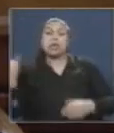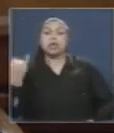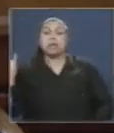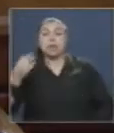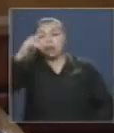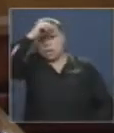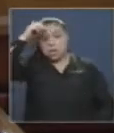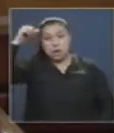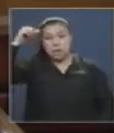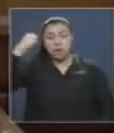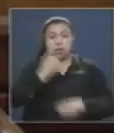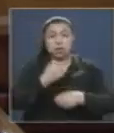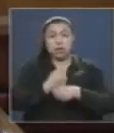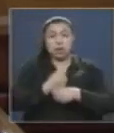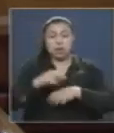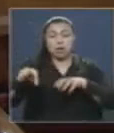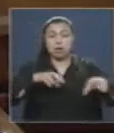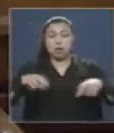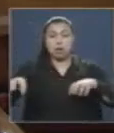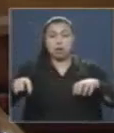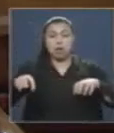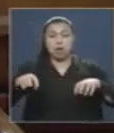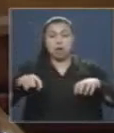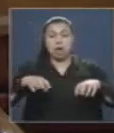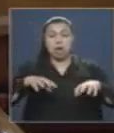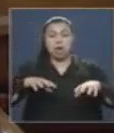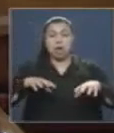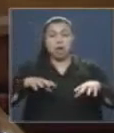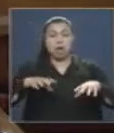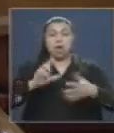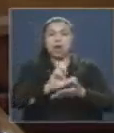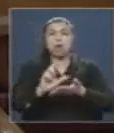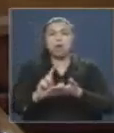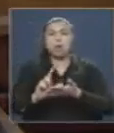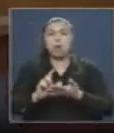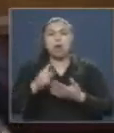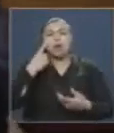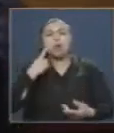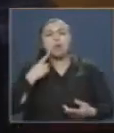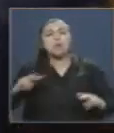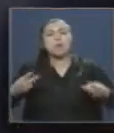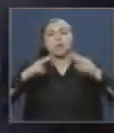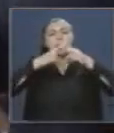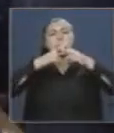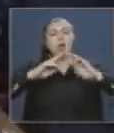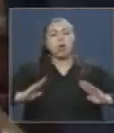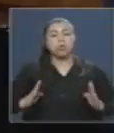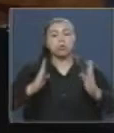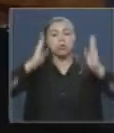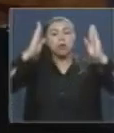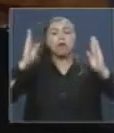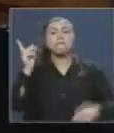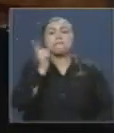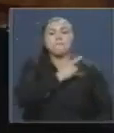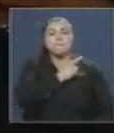verano se encuentran trabajando repartidos en una serie de inmuebles provisorios mientras se construye el nuevo edificio definitivo.